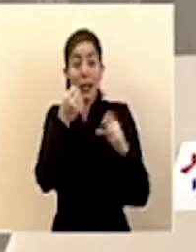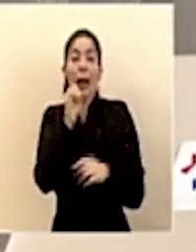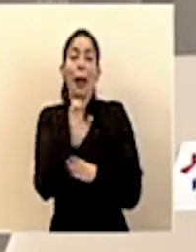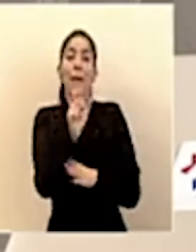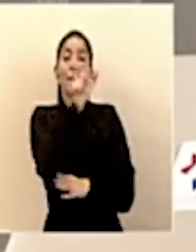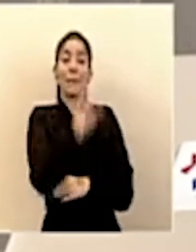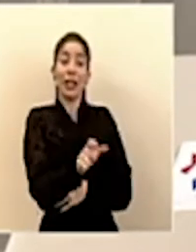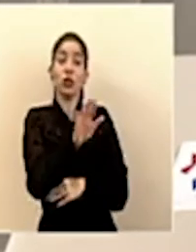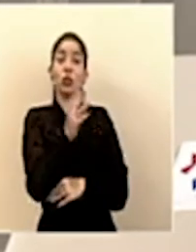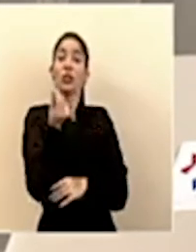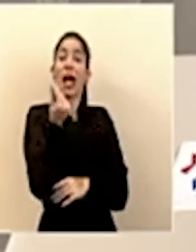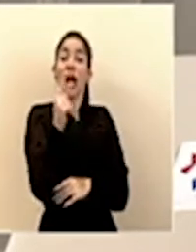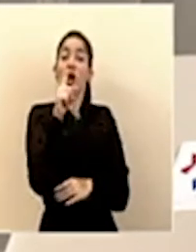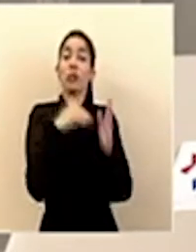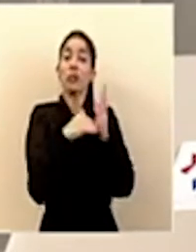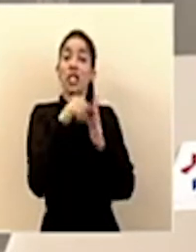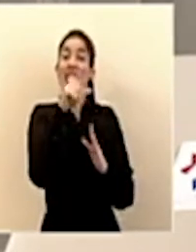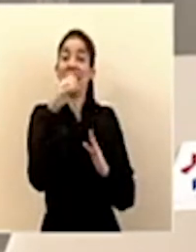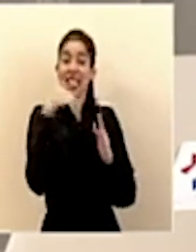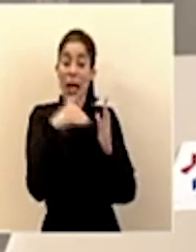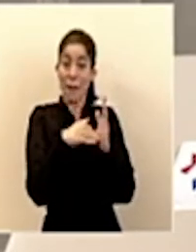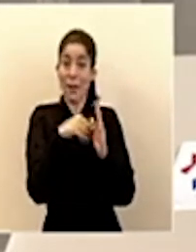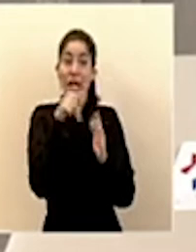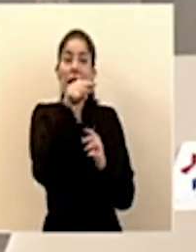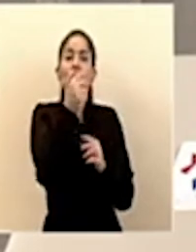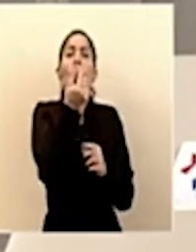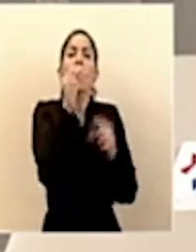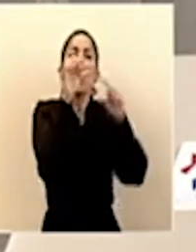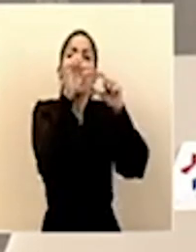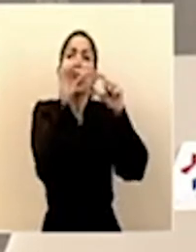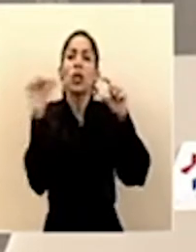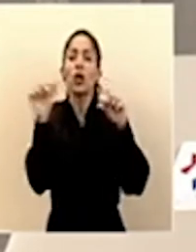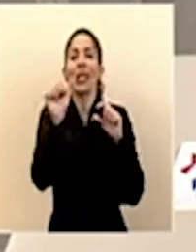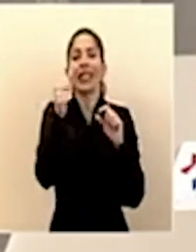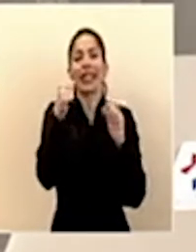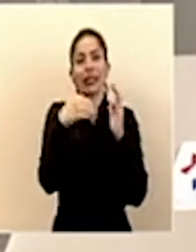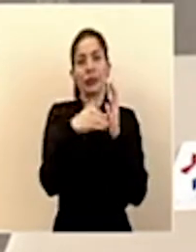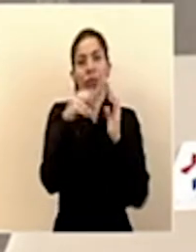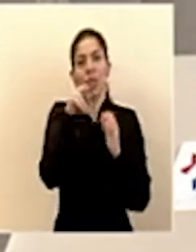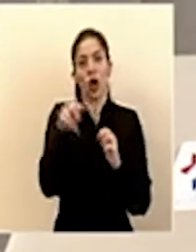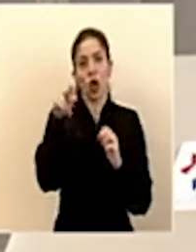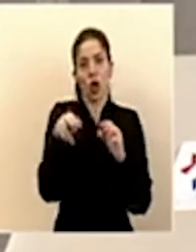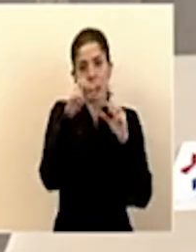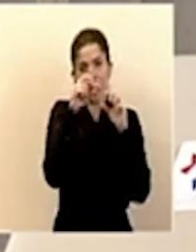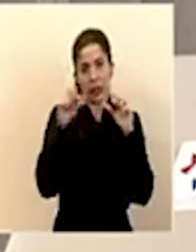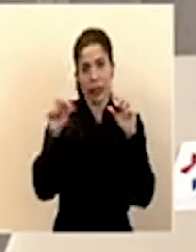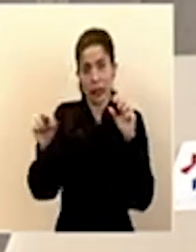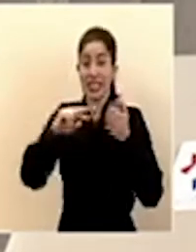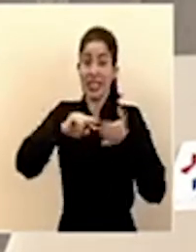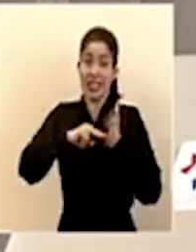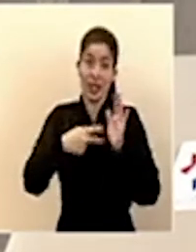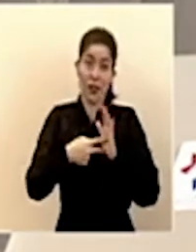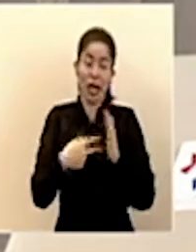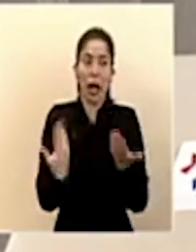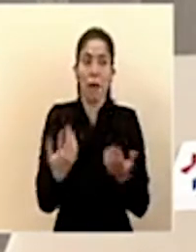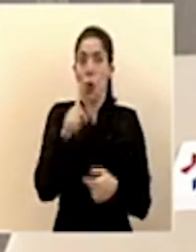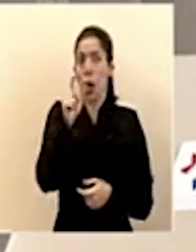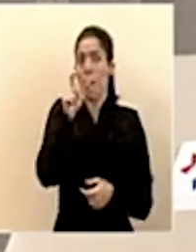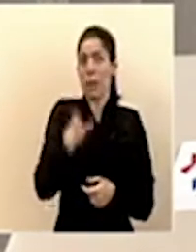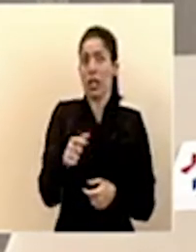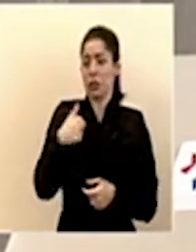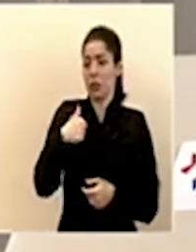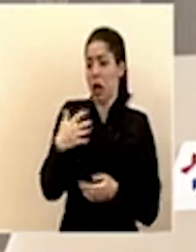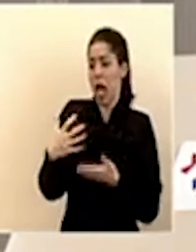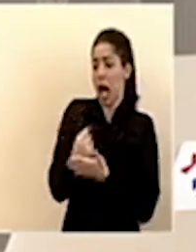en ese aporte adicional solidario serían diez mil colones. Es decir, una persona que gana un